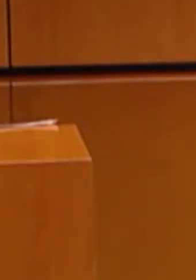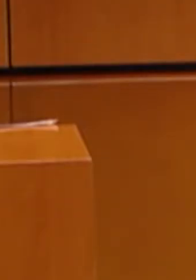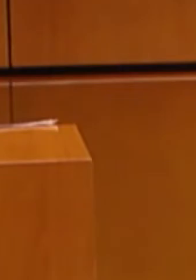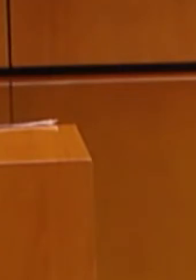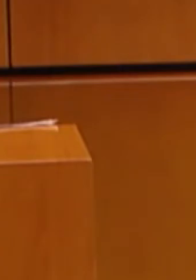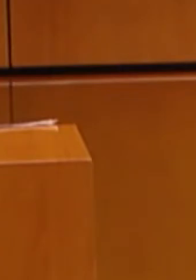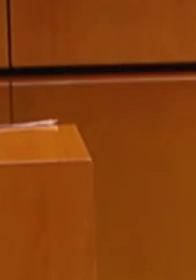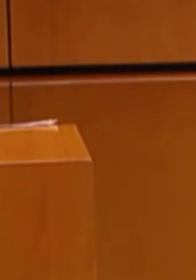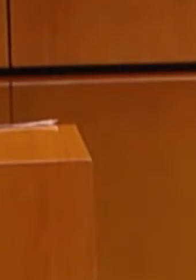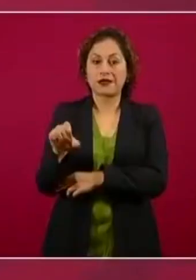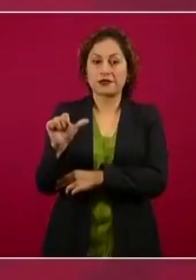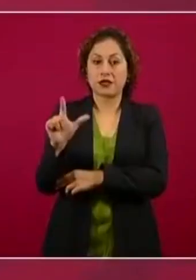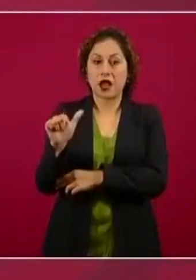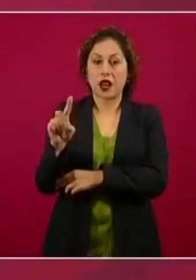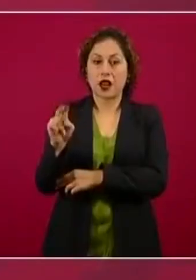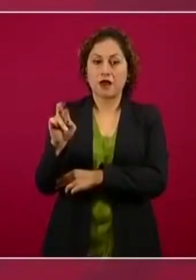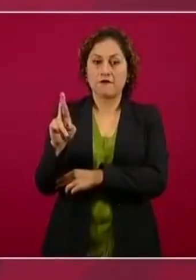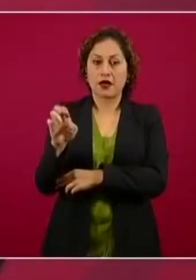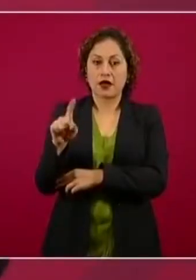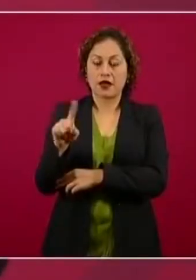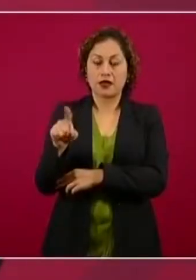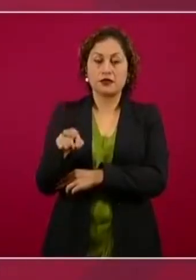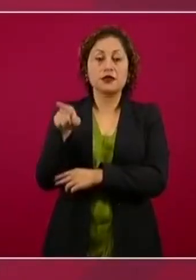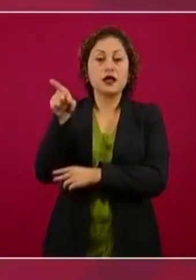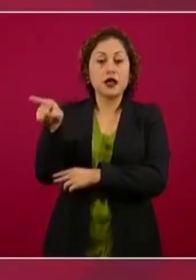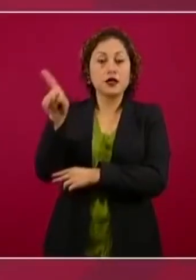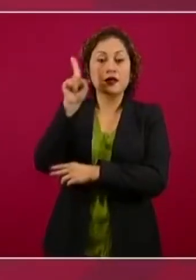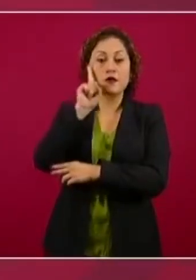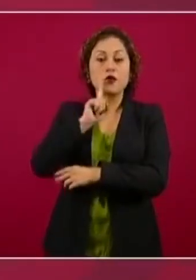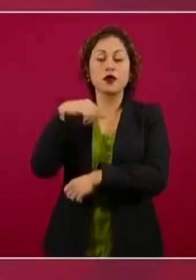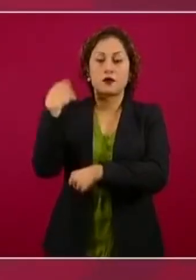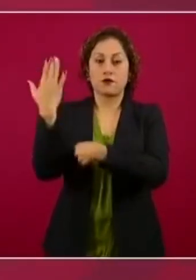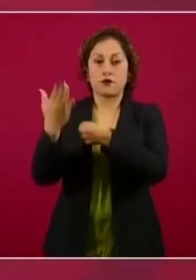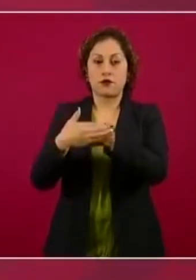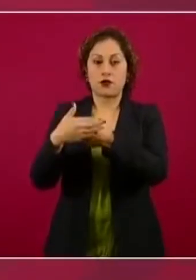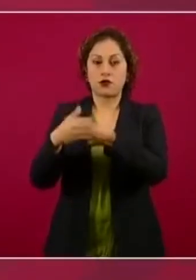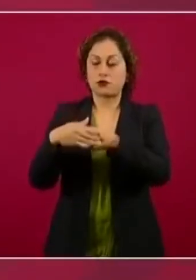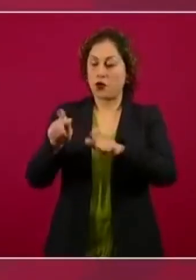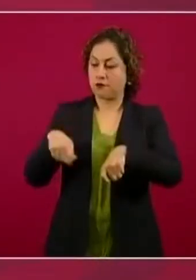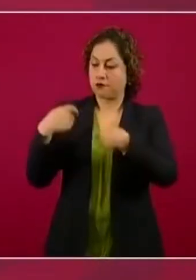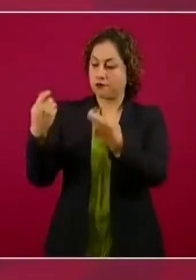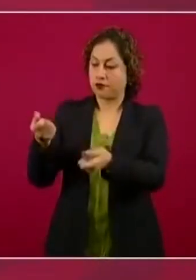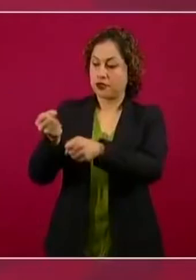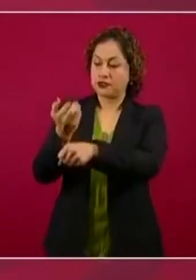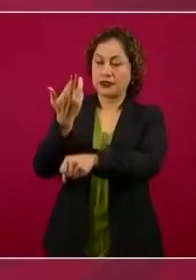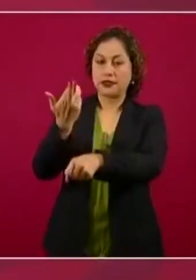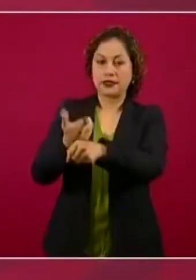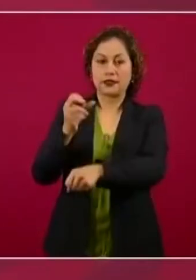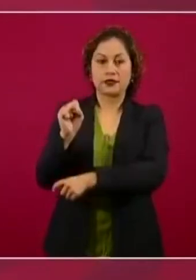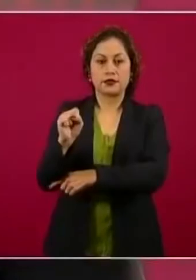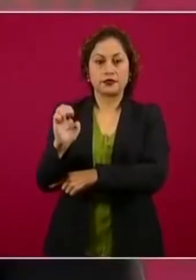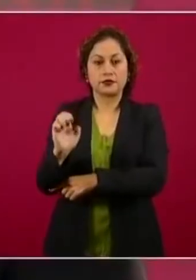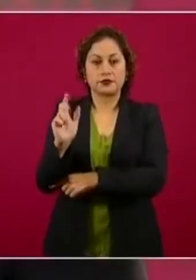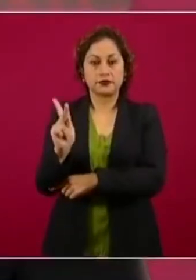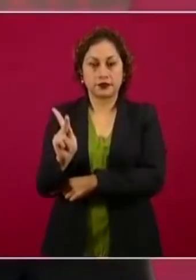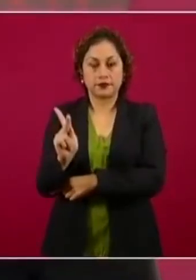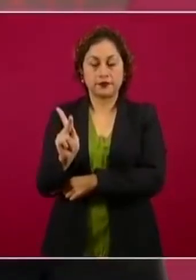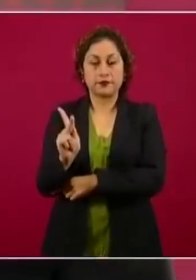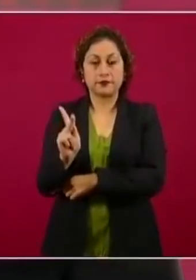la próxima secretaria de Educación Pública. La maestra Delfina